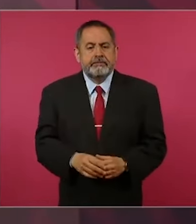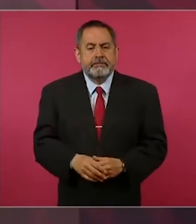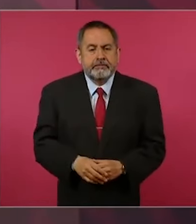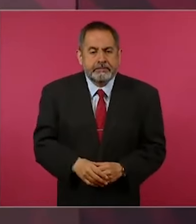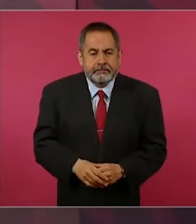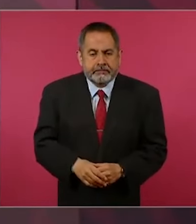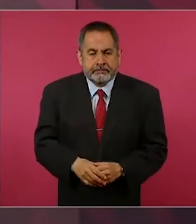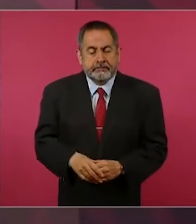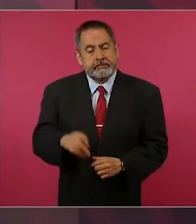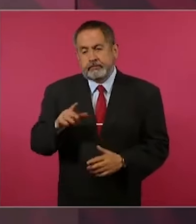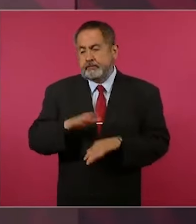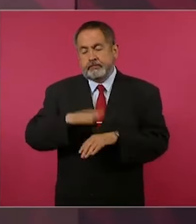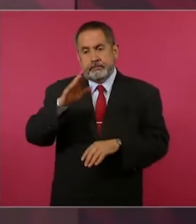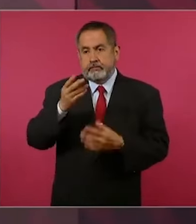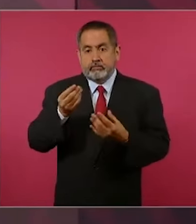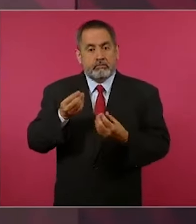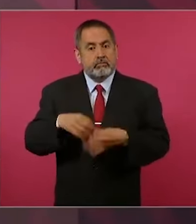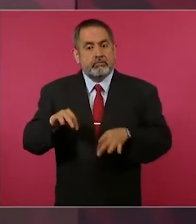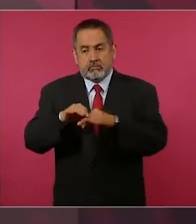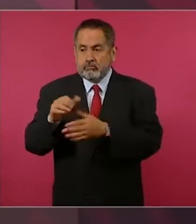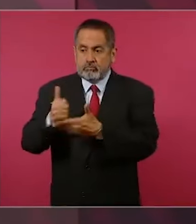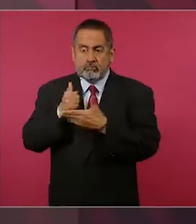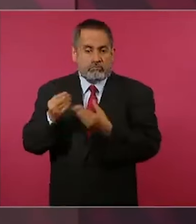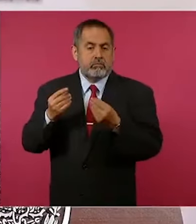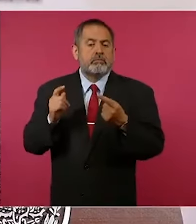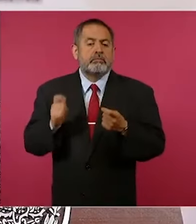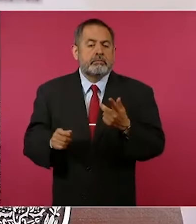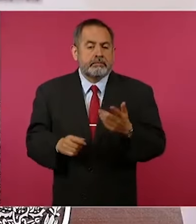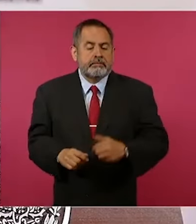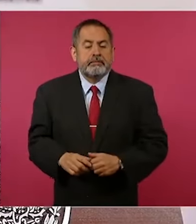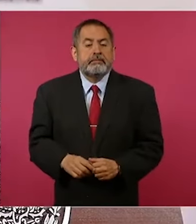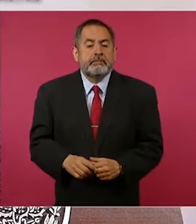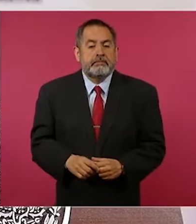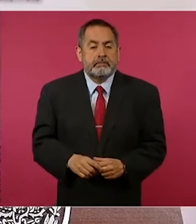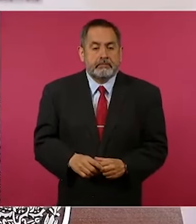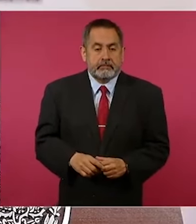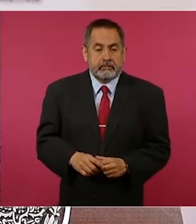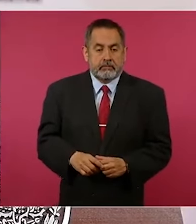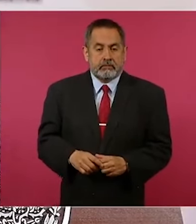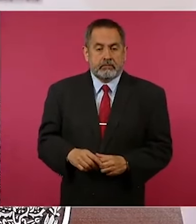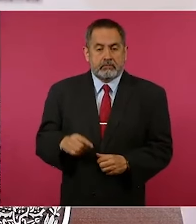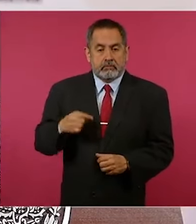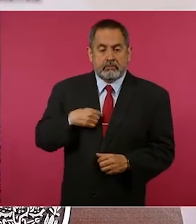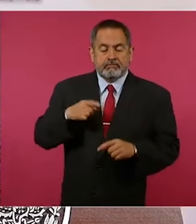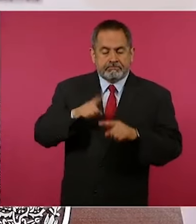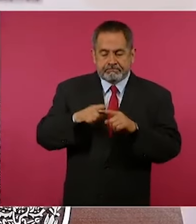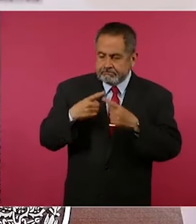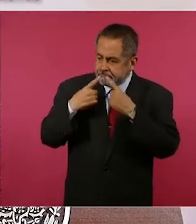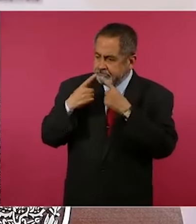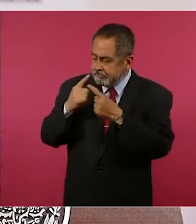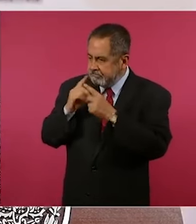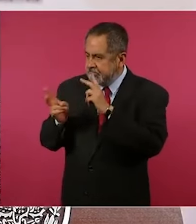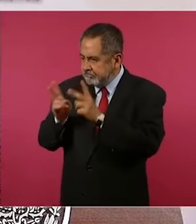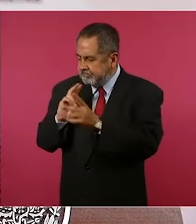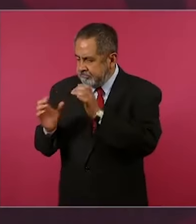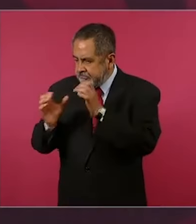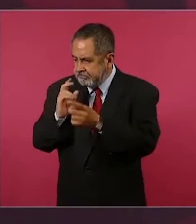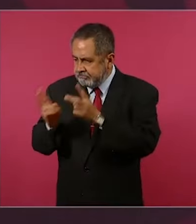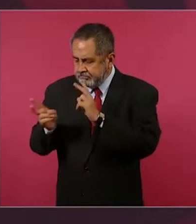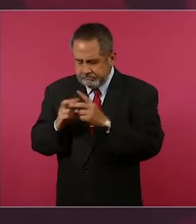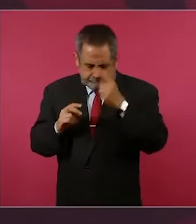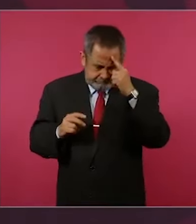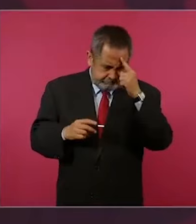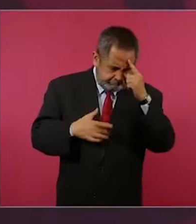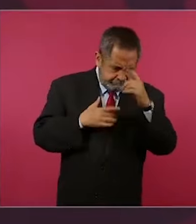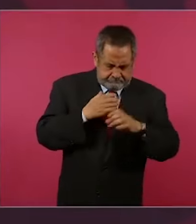Y sobre todo, porque tengo con quién hablar